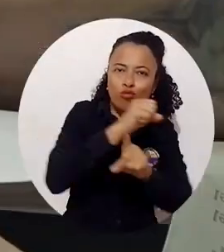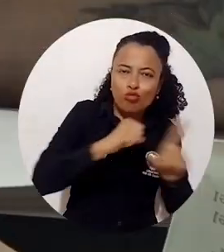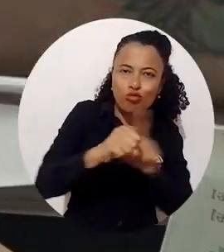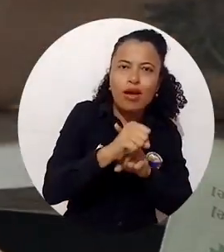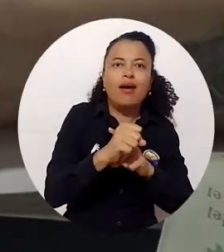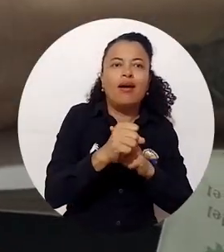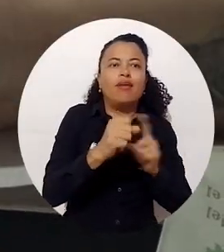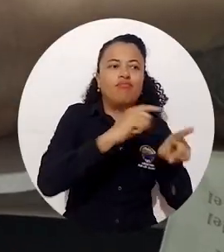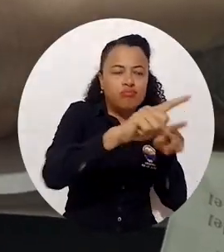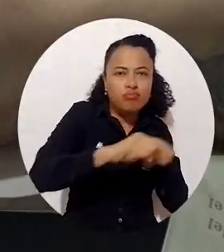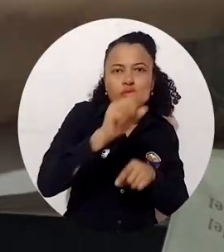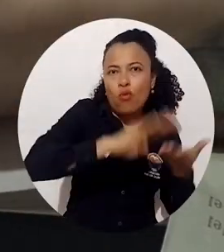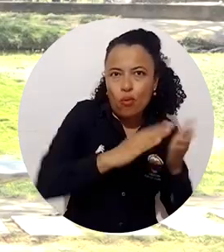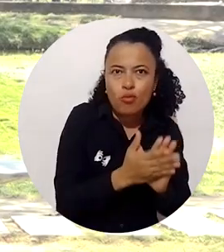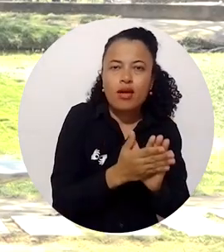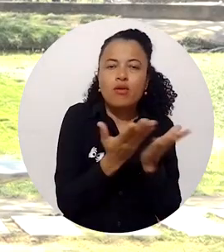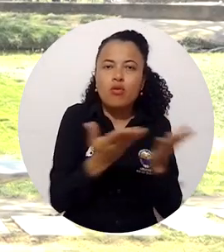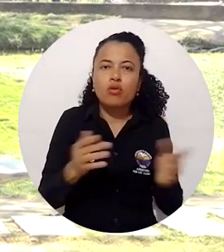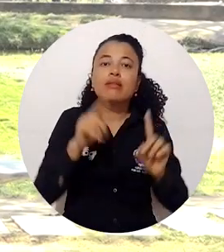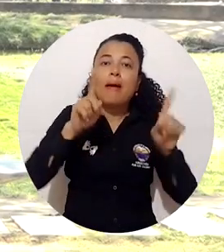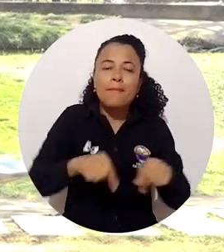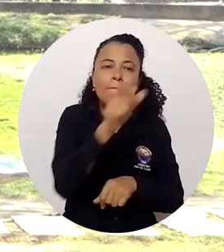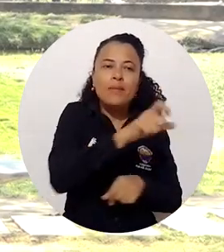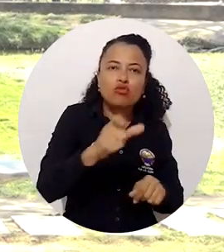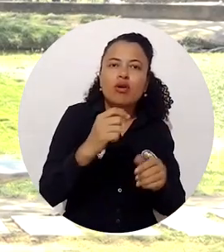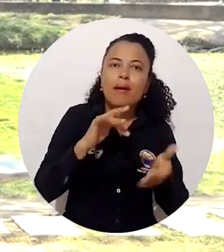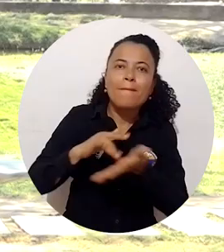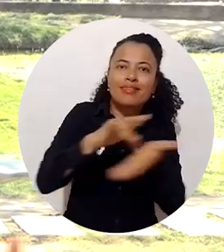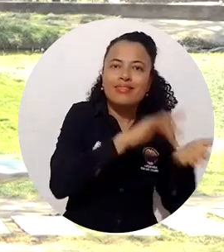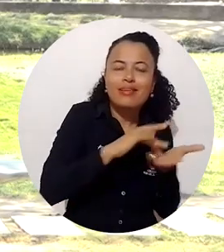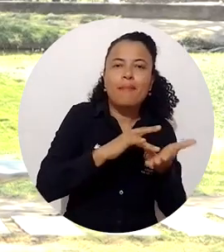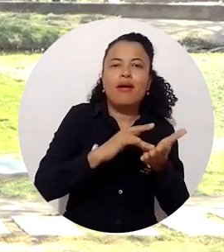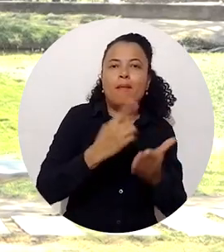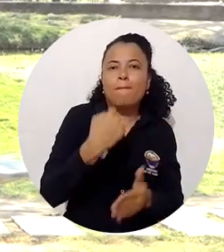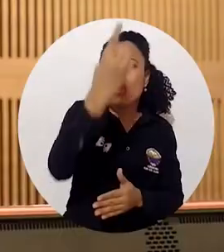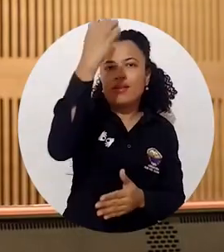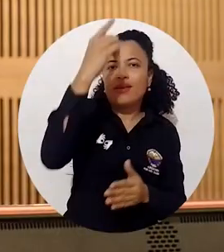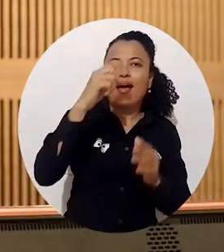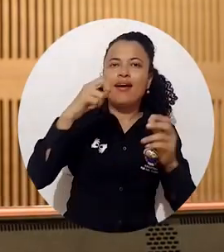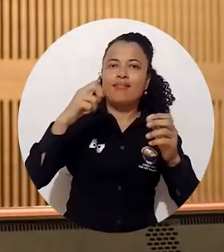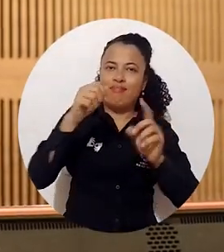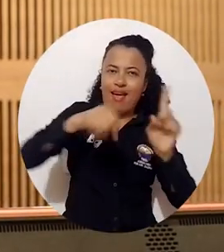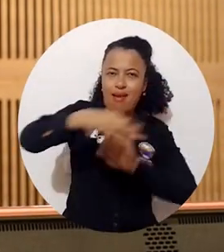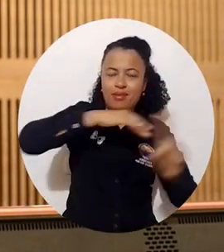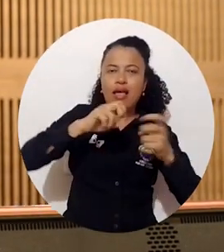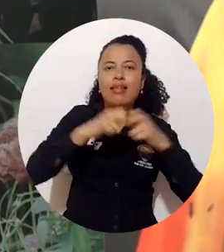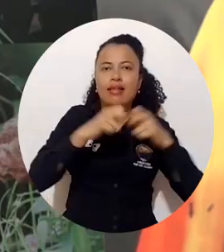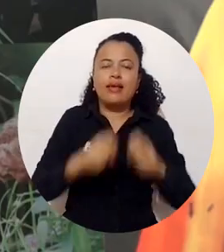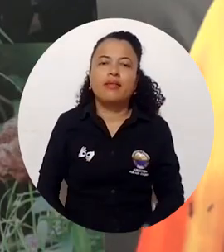locales e incluso gente que ha estado en las formulaciones de política intersectorial, no solamente hablando de política ambiental, sino energética. Debemos generar